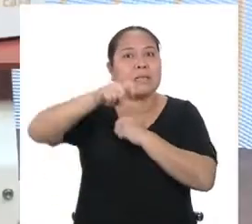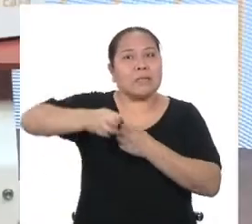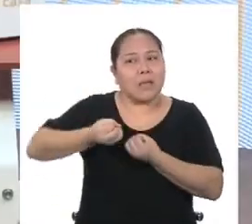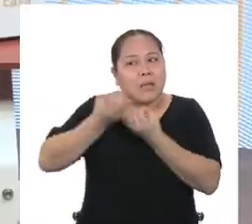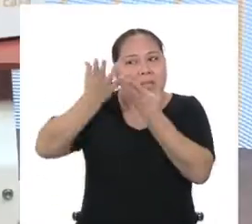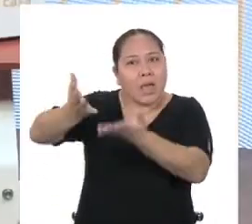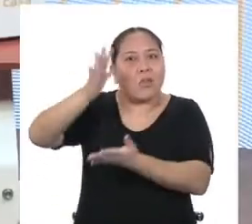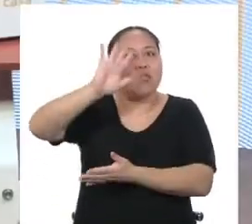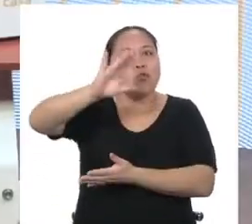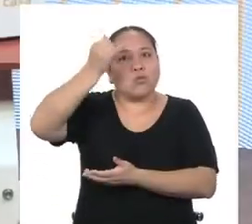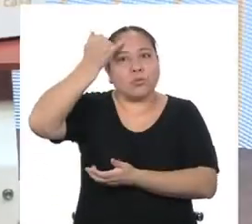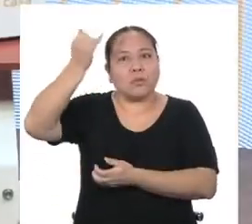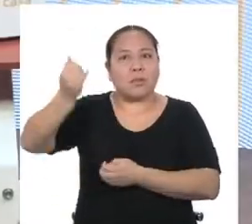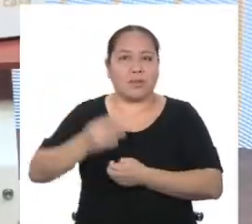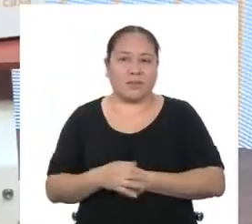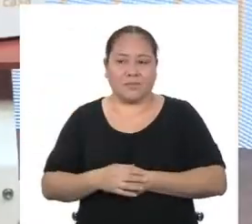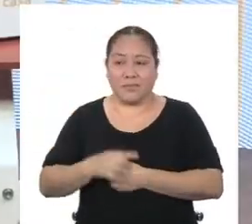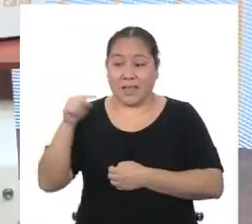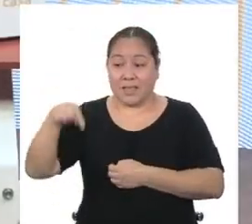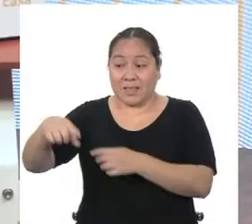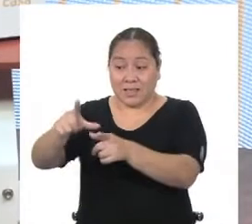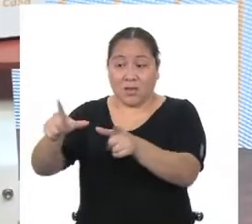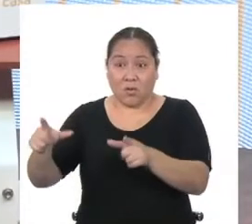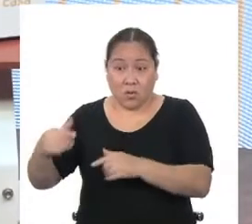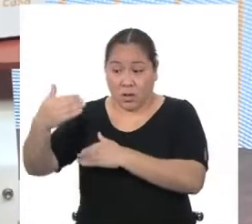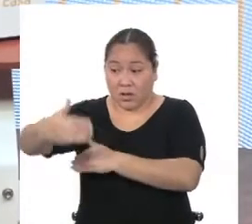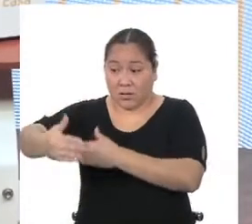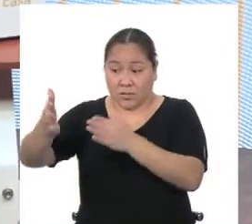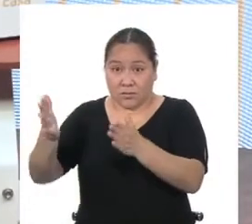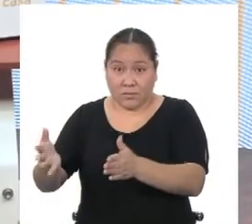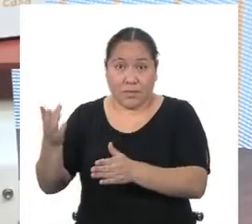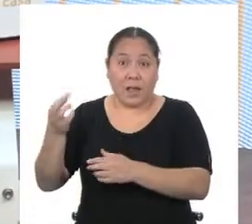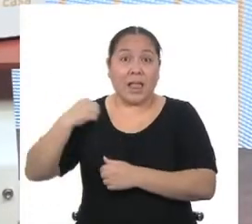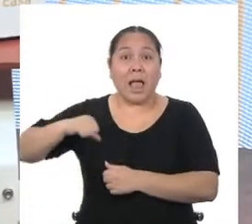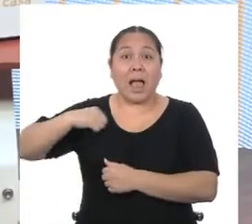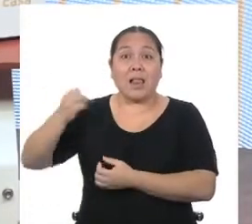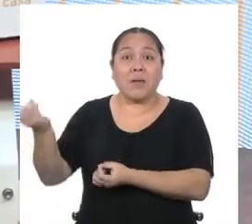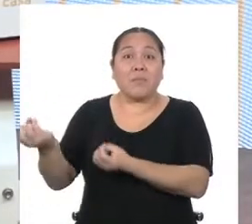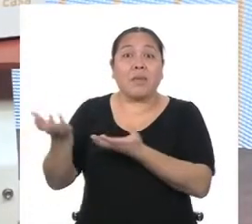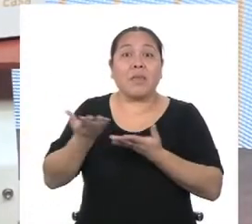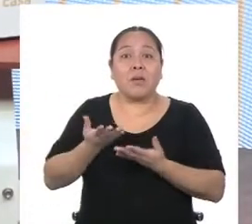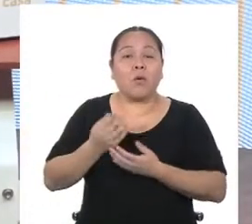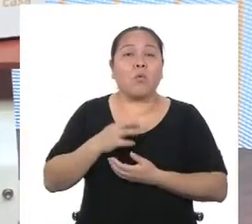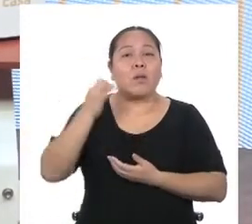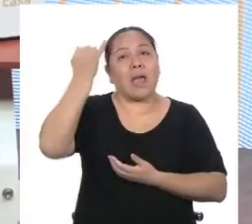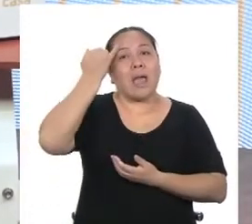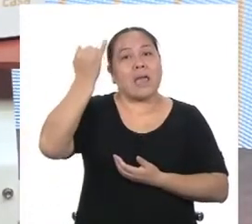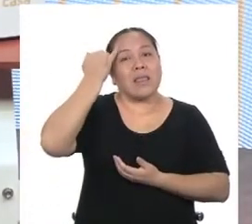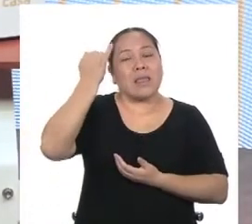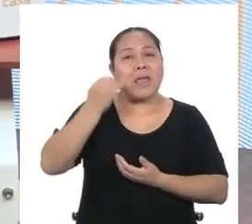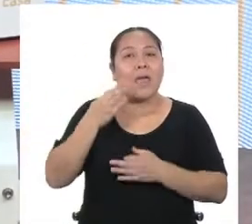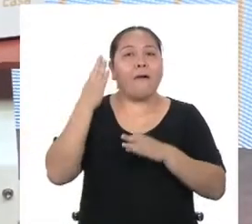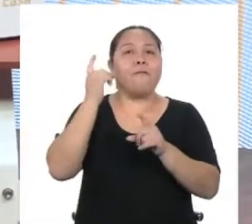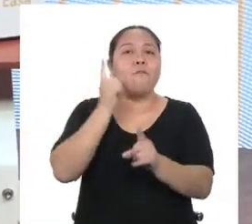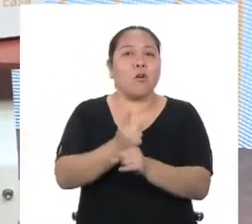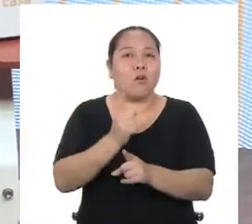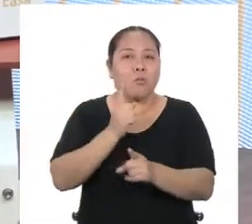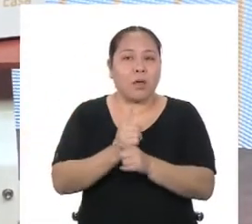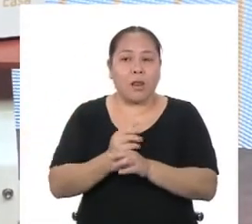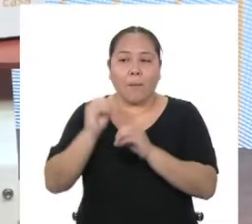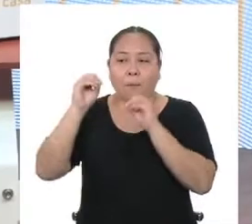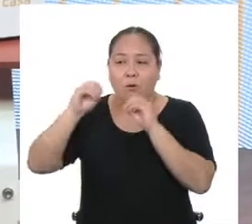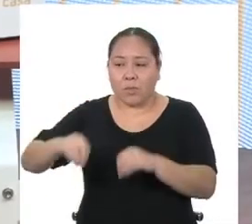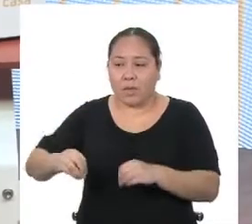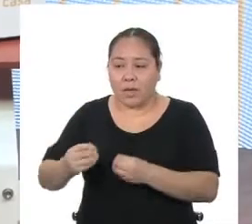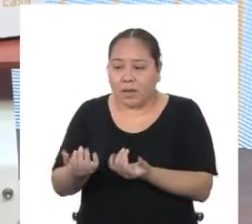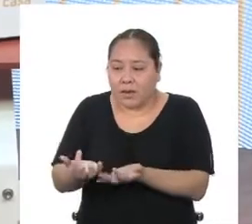Volviendo a la cancha, el alcalde me dijo que había que elaborar una propuesta más formal que incluye un presupuesto para instalar grasa en la